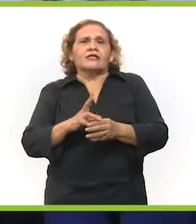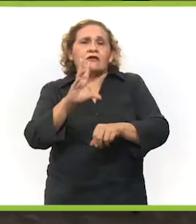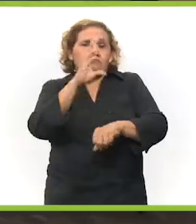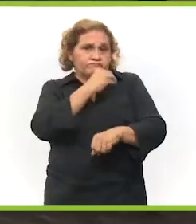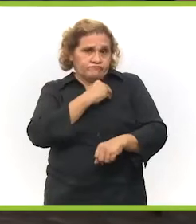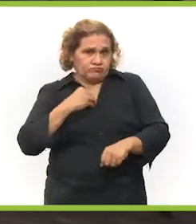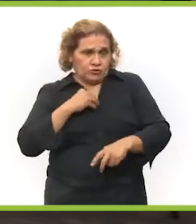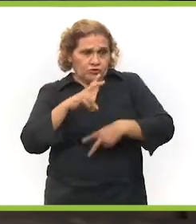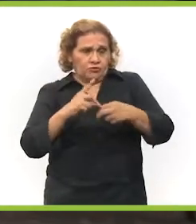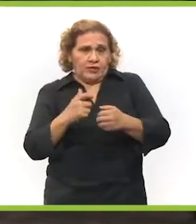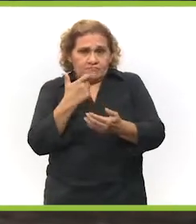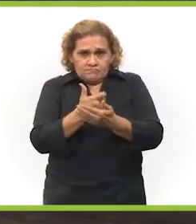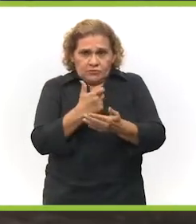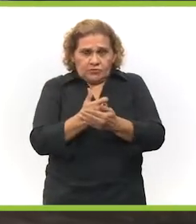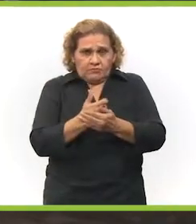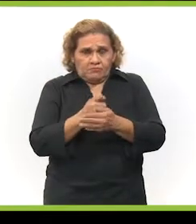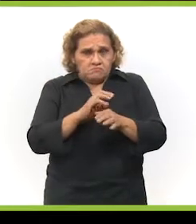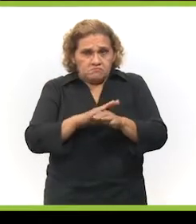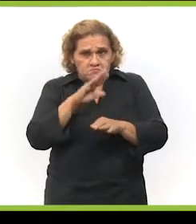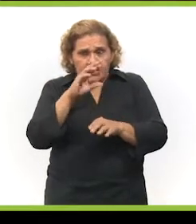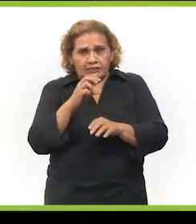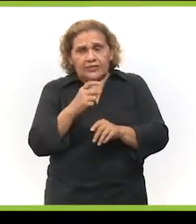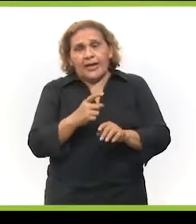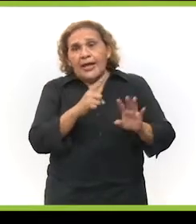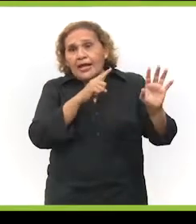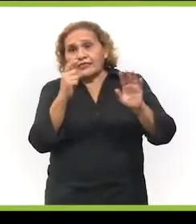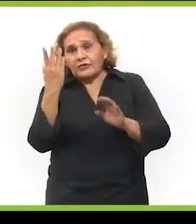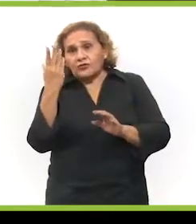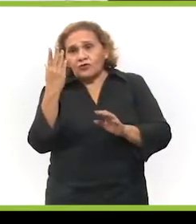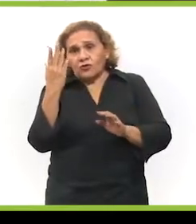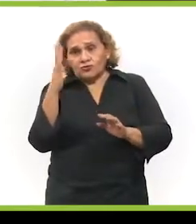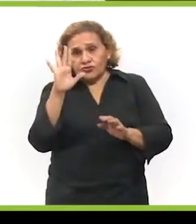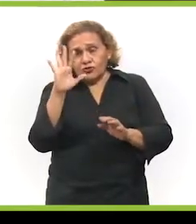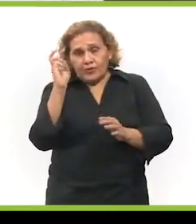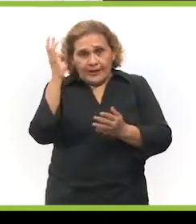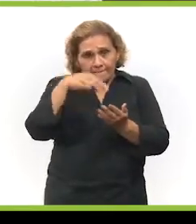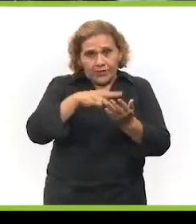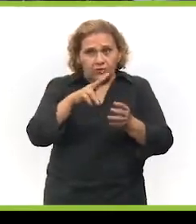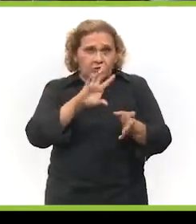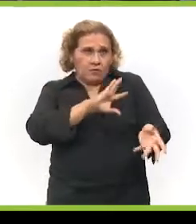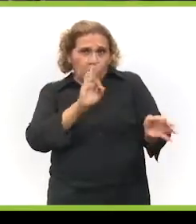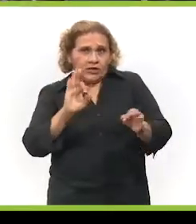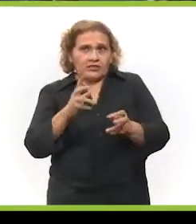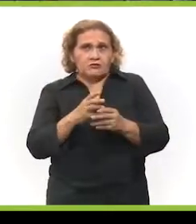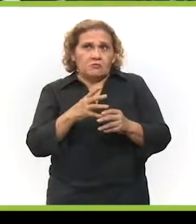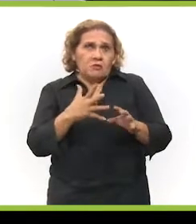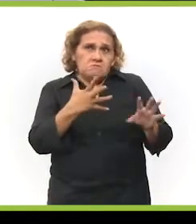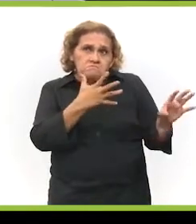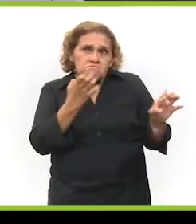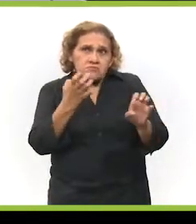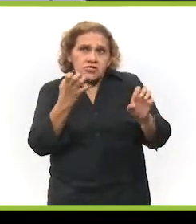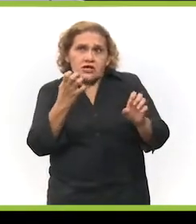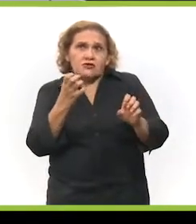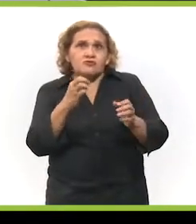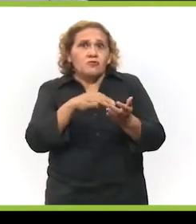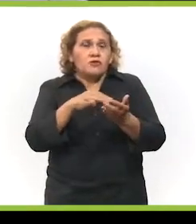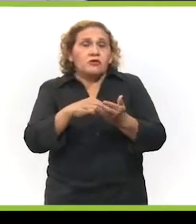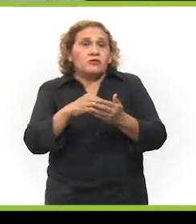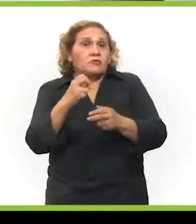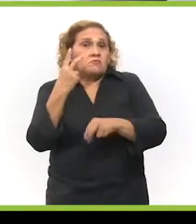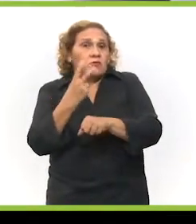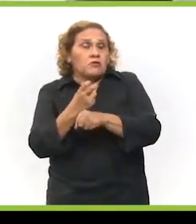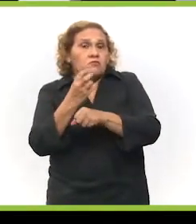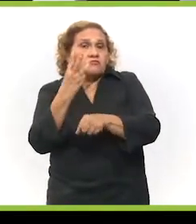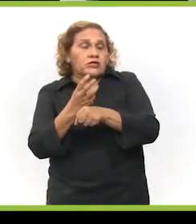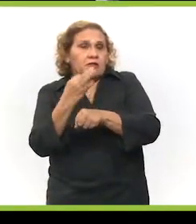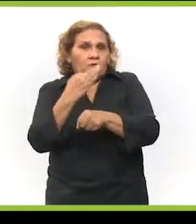una carta de intención de ante la cual ellos van a invertir más de 150 millones de dólares que se pueden convertir en 550 millones